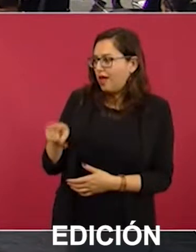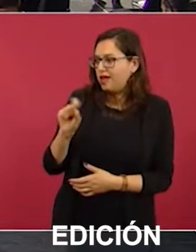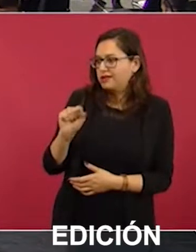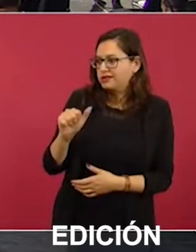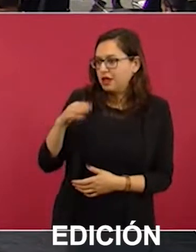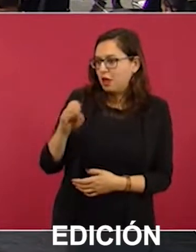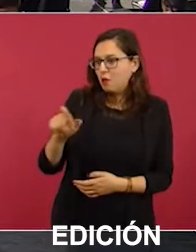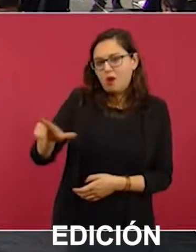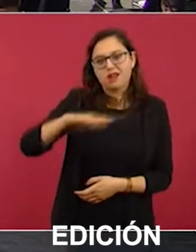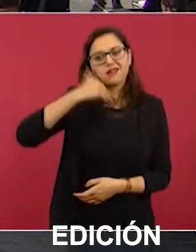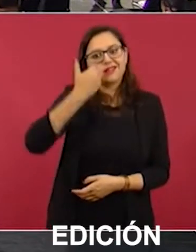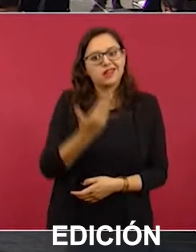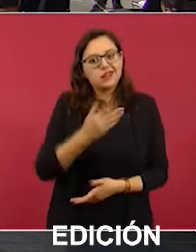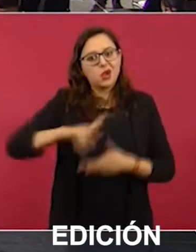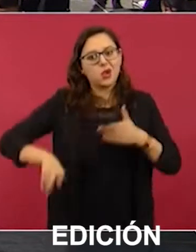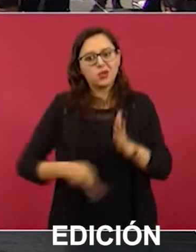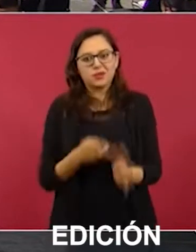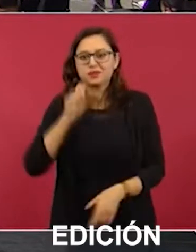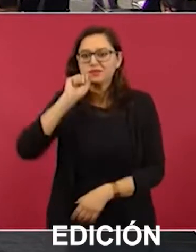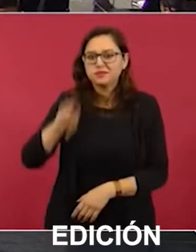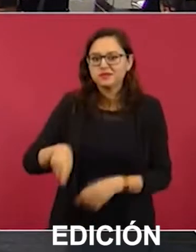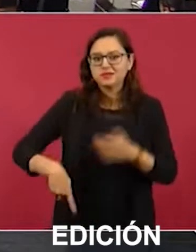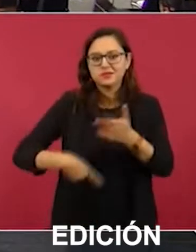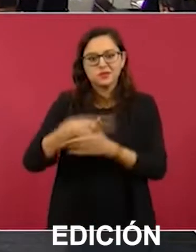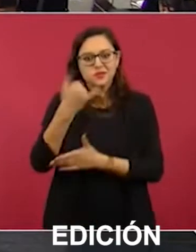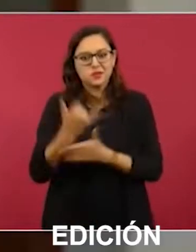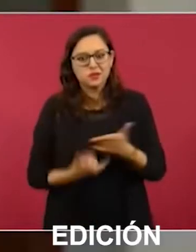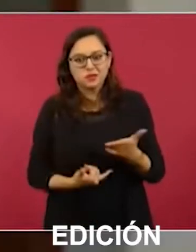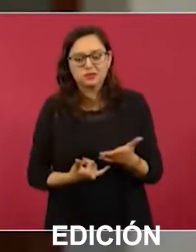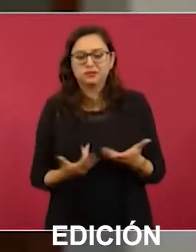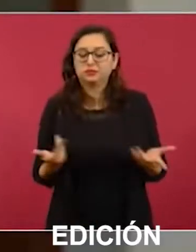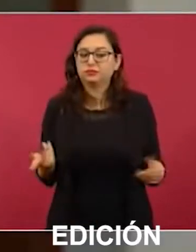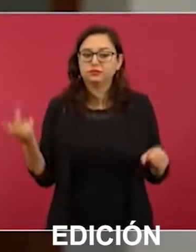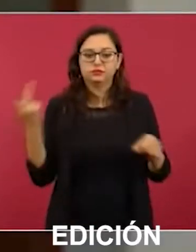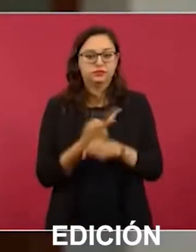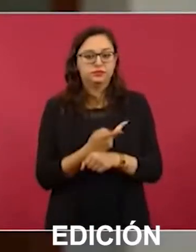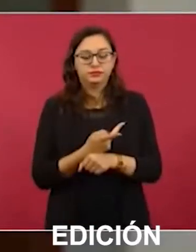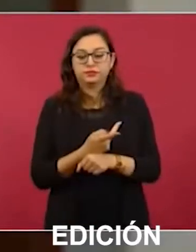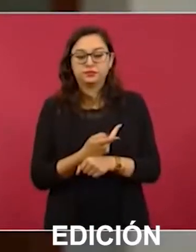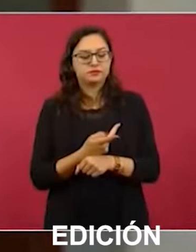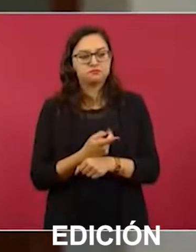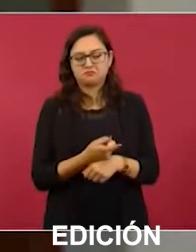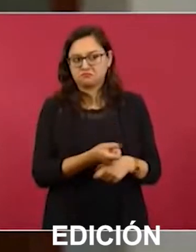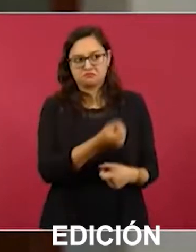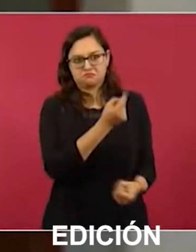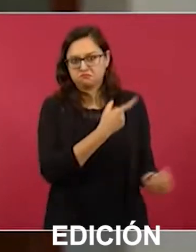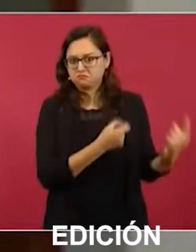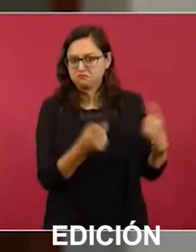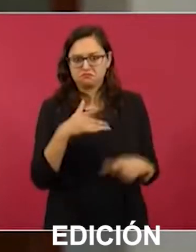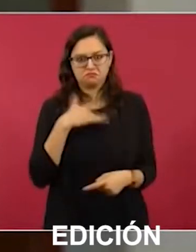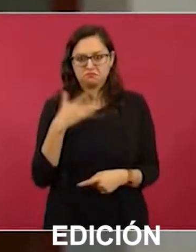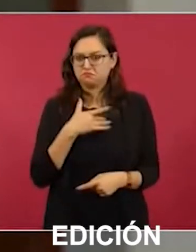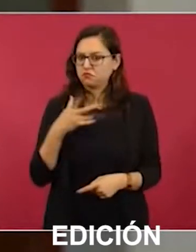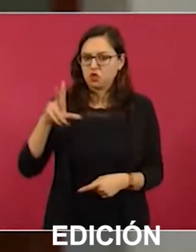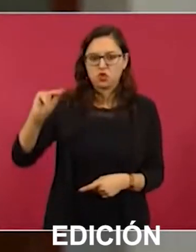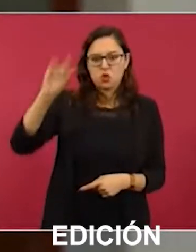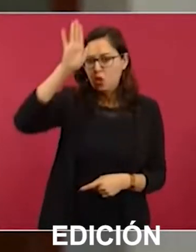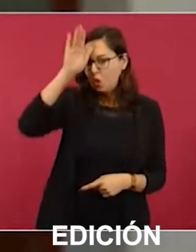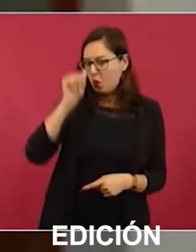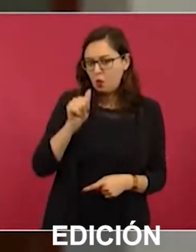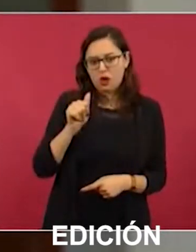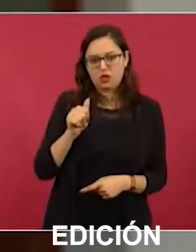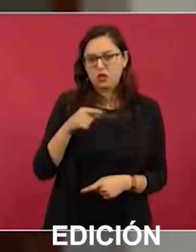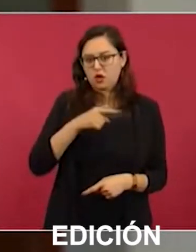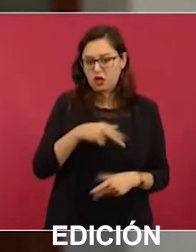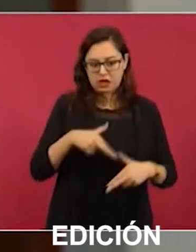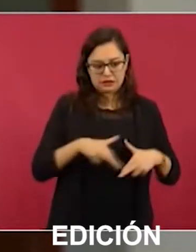el gobernador de San Luis Potosí, Ricardo Gallardo, dijo que está en contra, que no van a sacar un metro cúbico de la parte